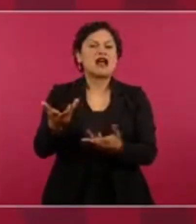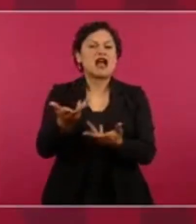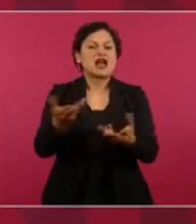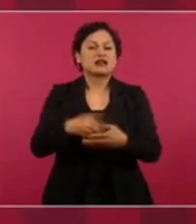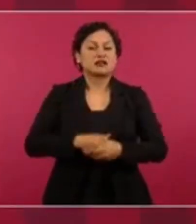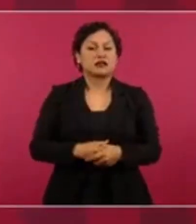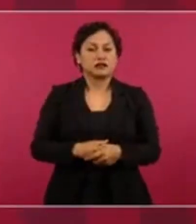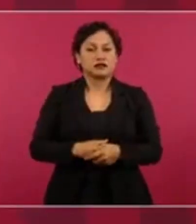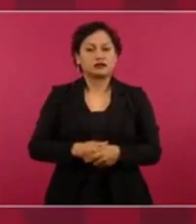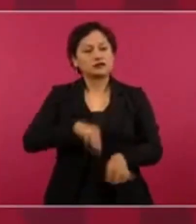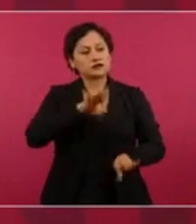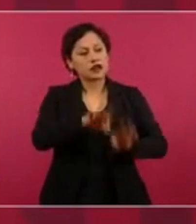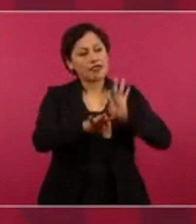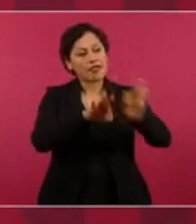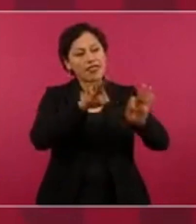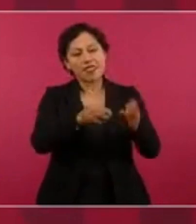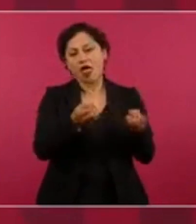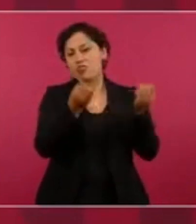lucrar.